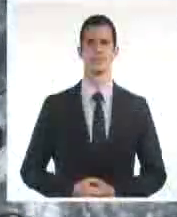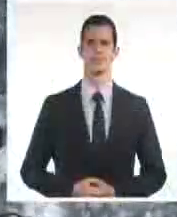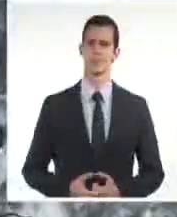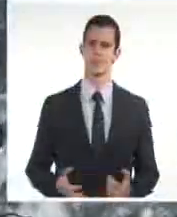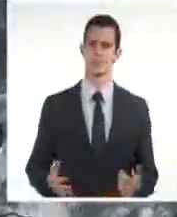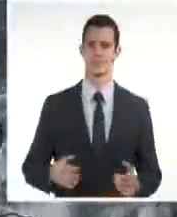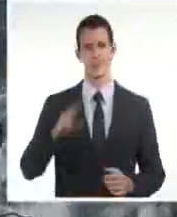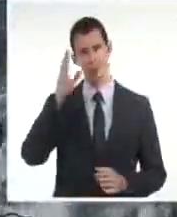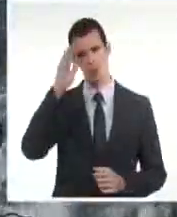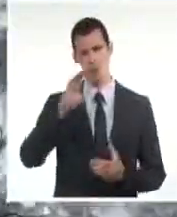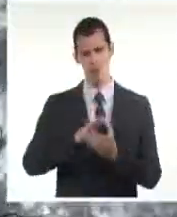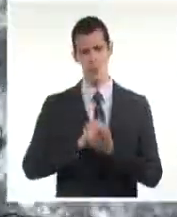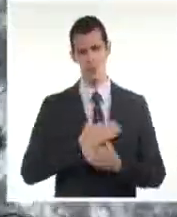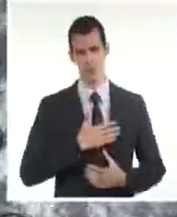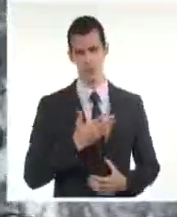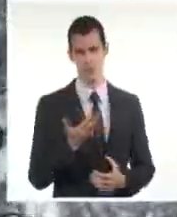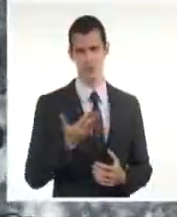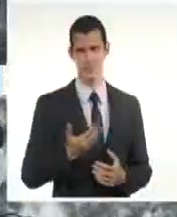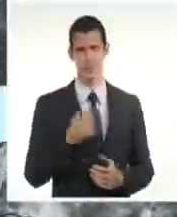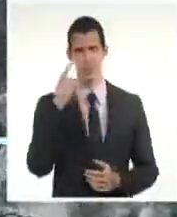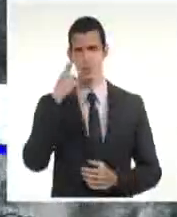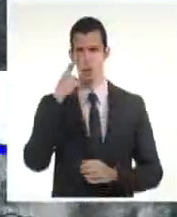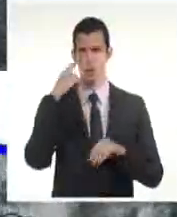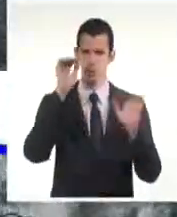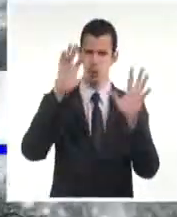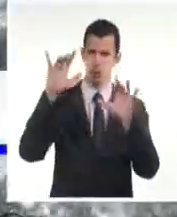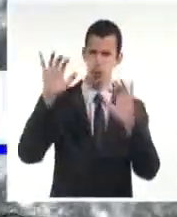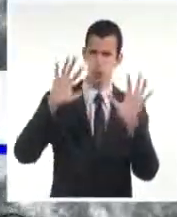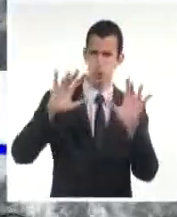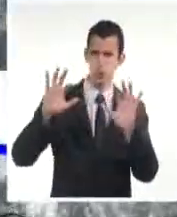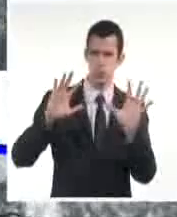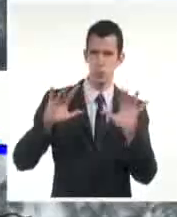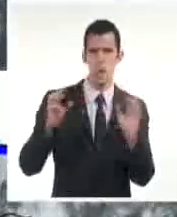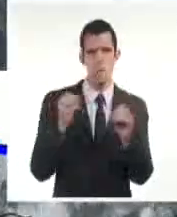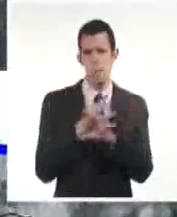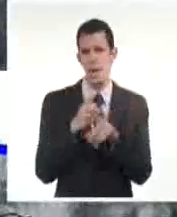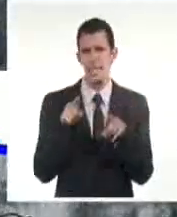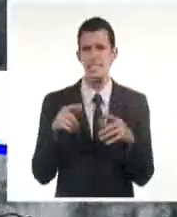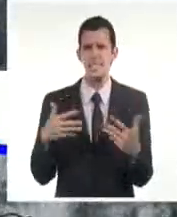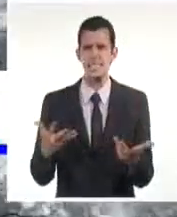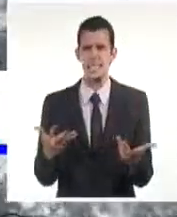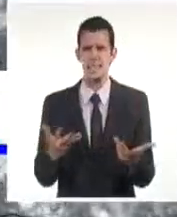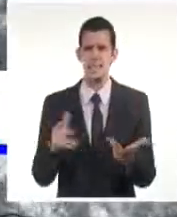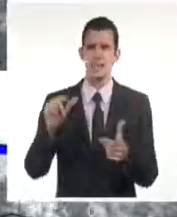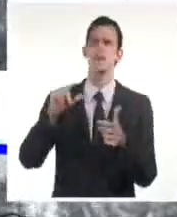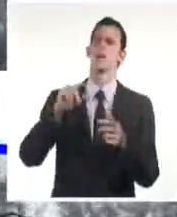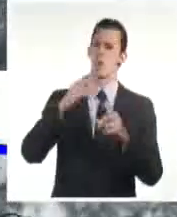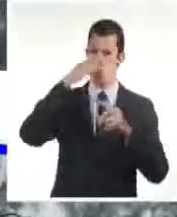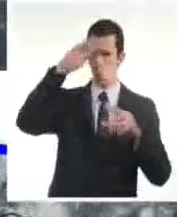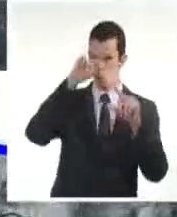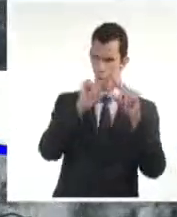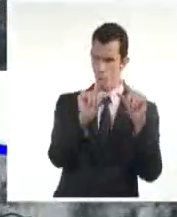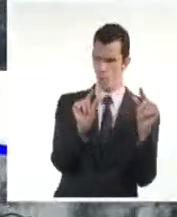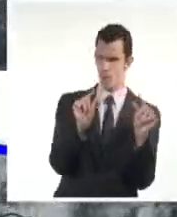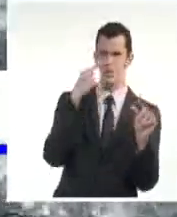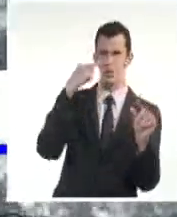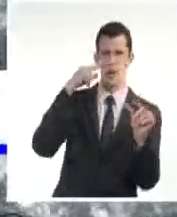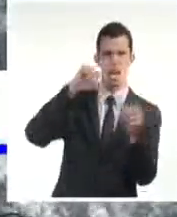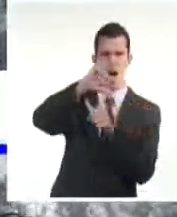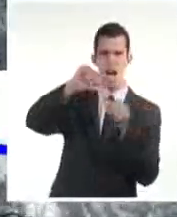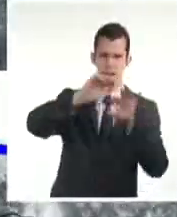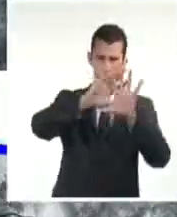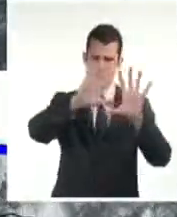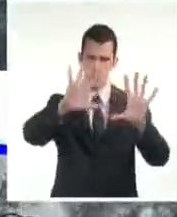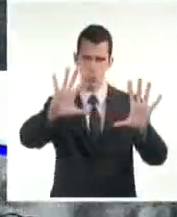Hola y que tal mis amigos, altas presiones siguen fluyendo sobre Cuba y el Caribe y en la periferia del anticiclón pues ahí tenemos